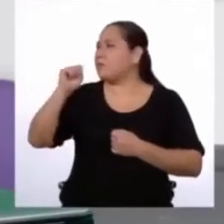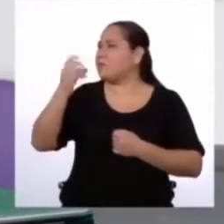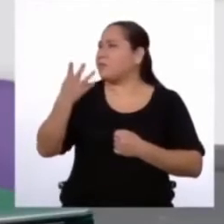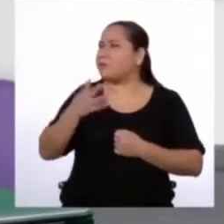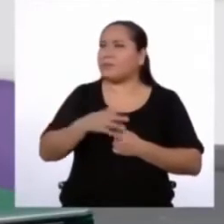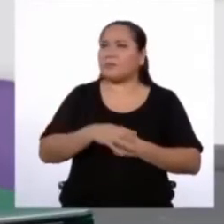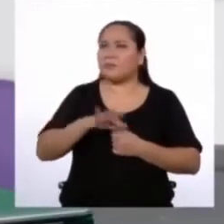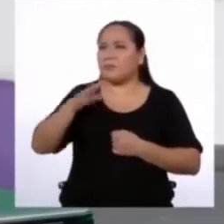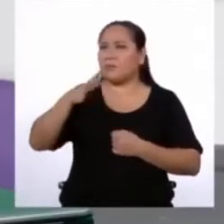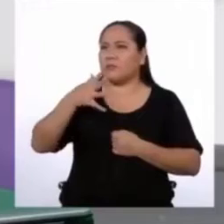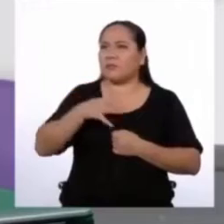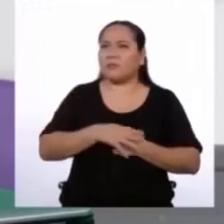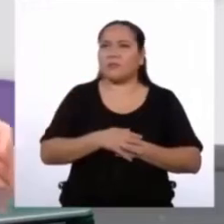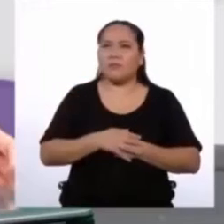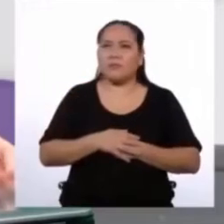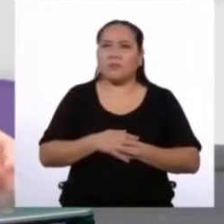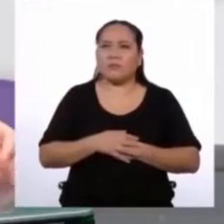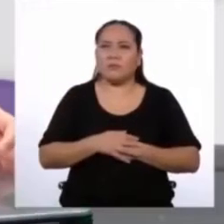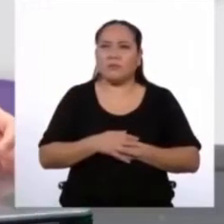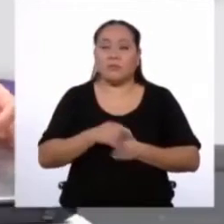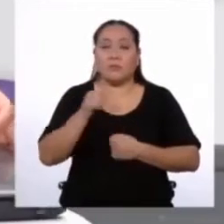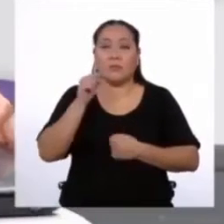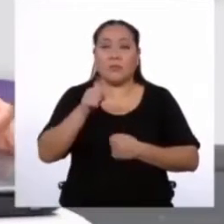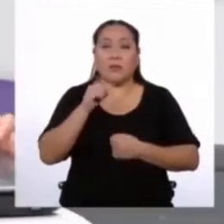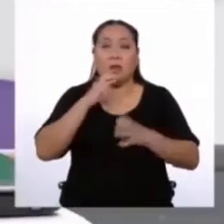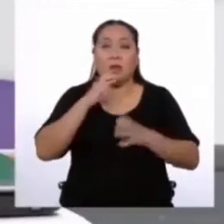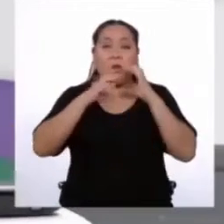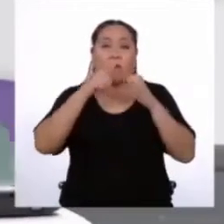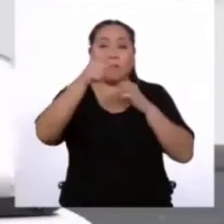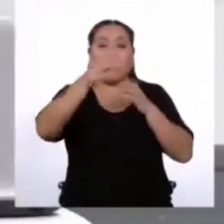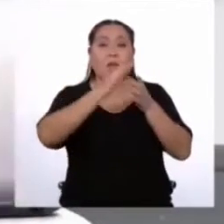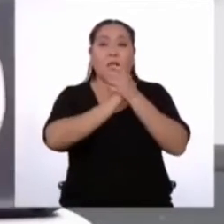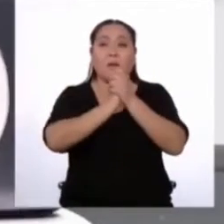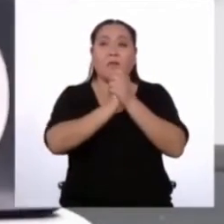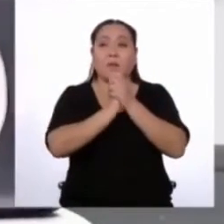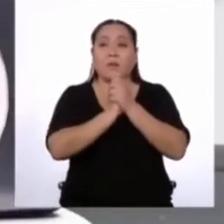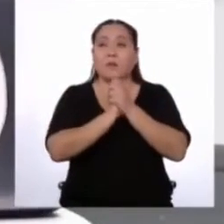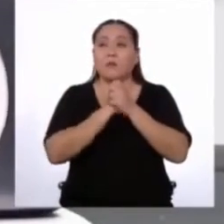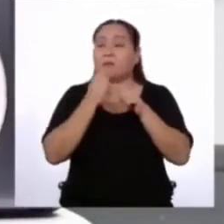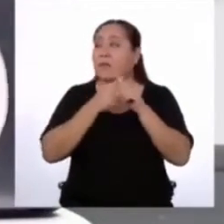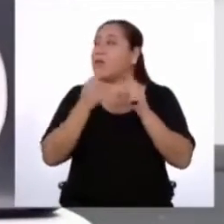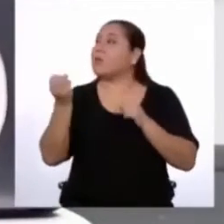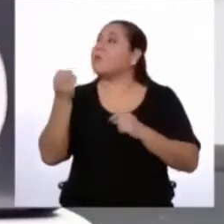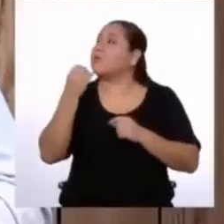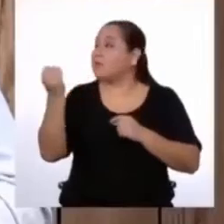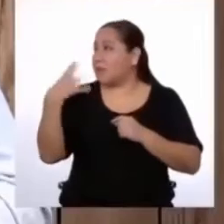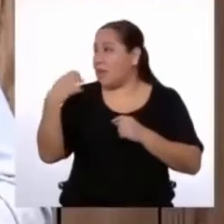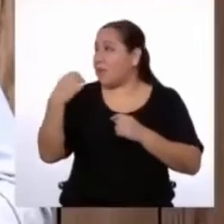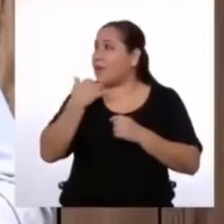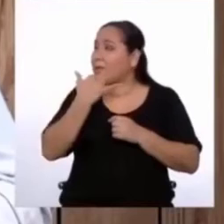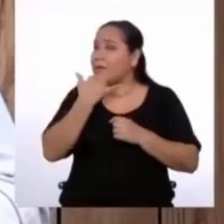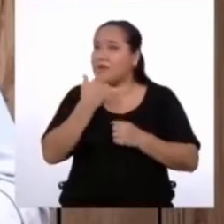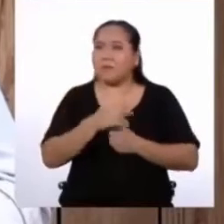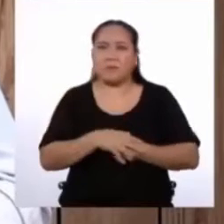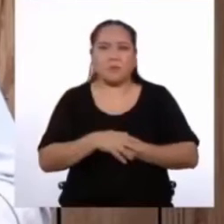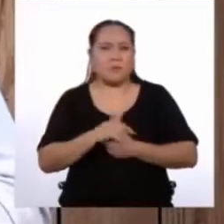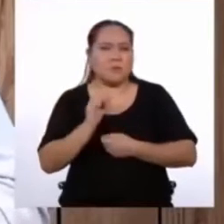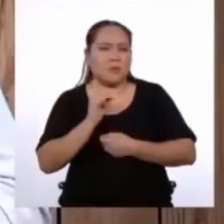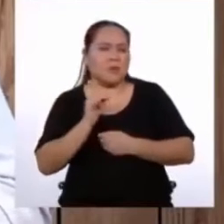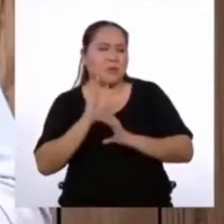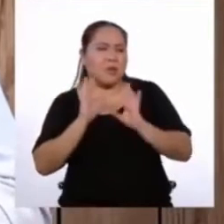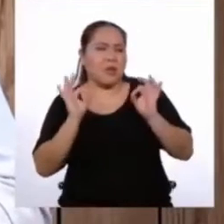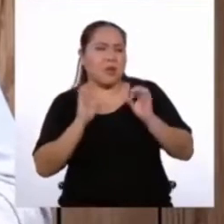Sí, más o menos. En realidad estaba conversando con mis amigos y amigas, pero... Cuénteme, ¿qué pasó? No, nada